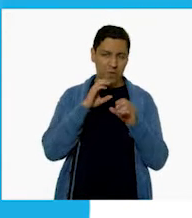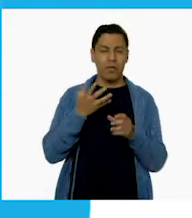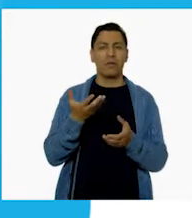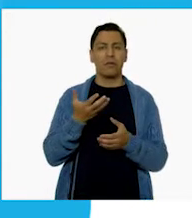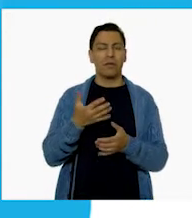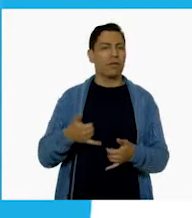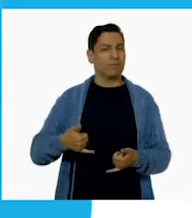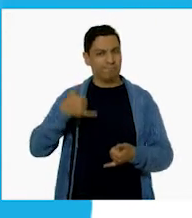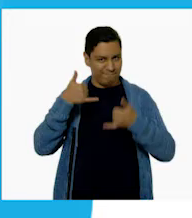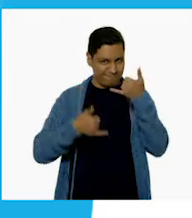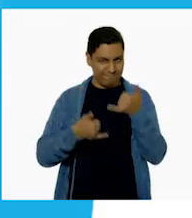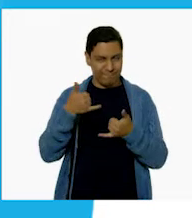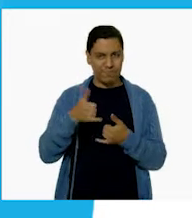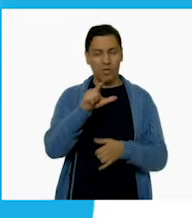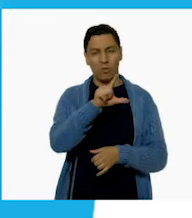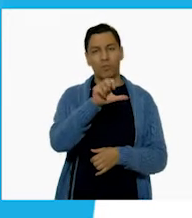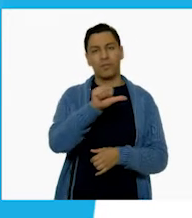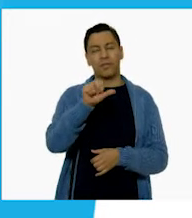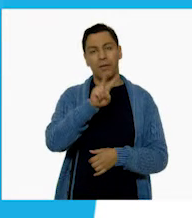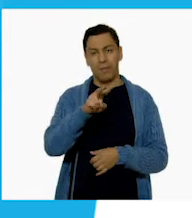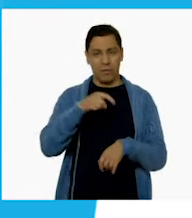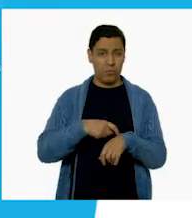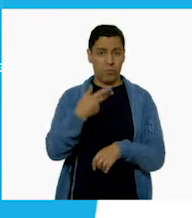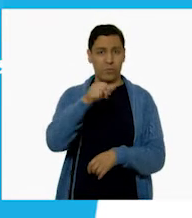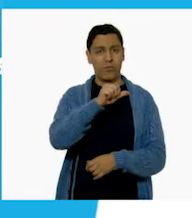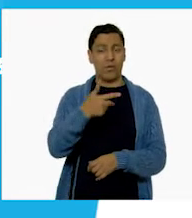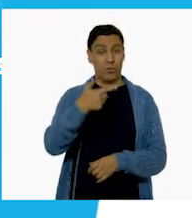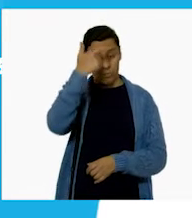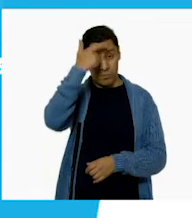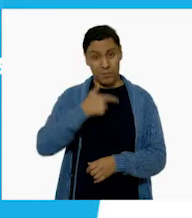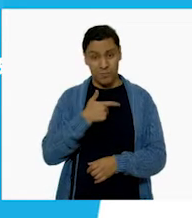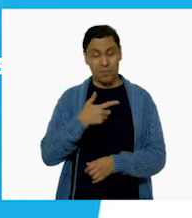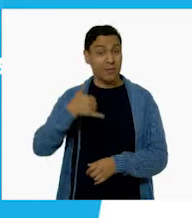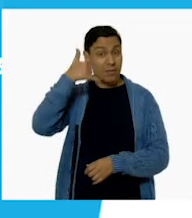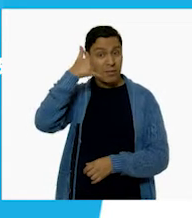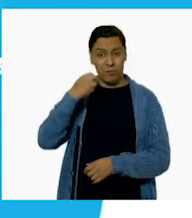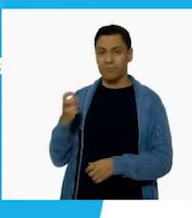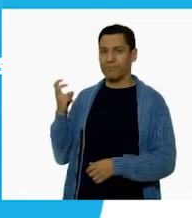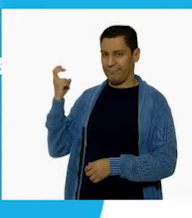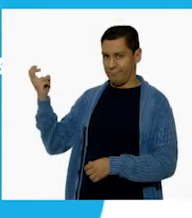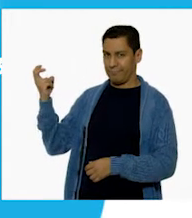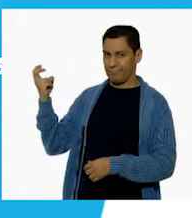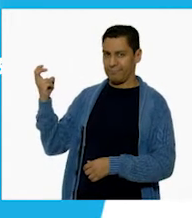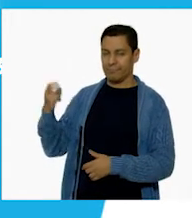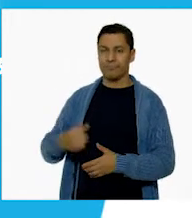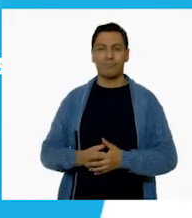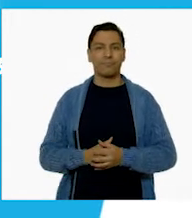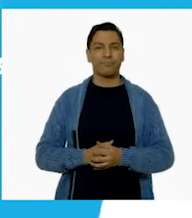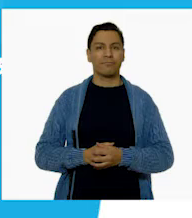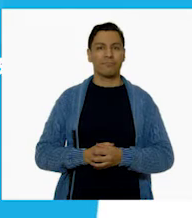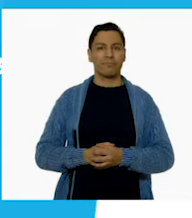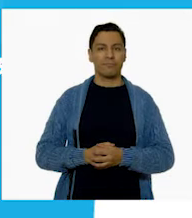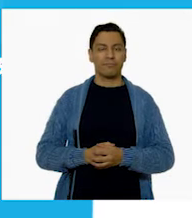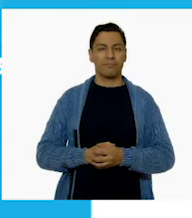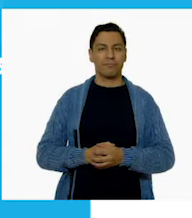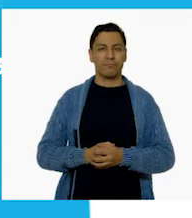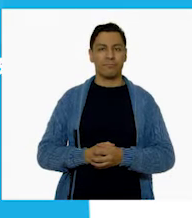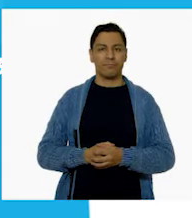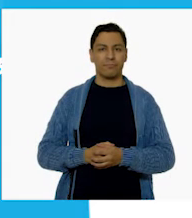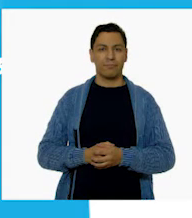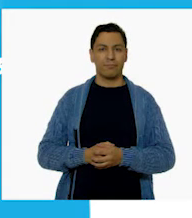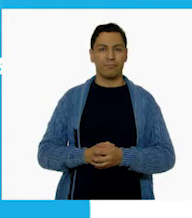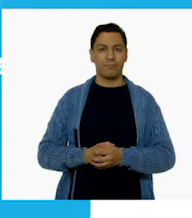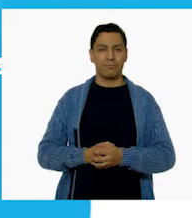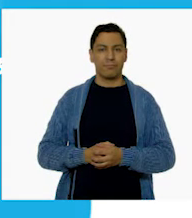Gracias por ver el video. De lunes a viernes de 8 a 20 horas al teléfono 5541-7204